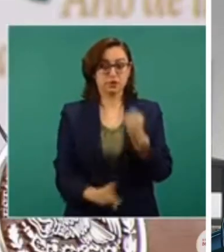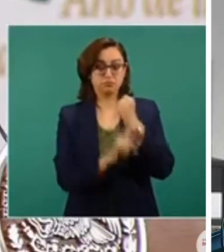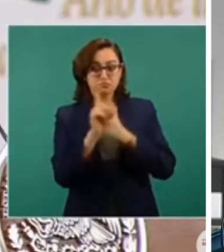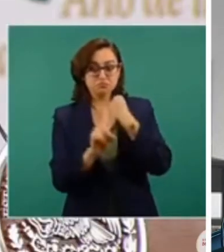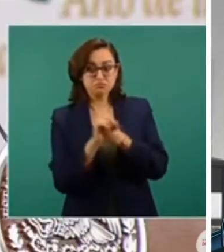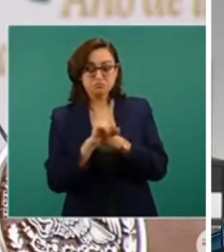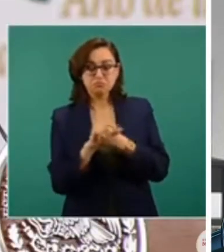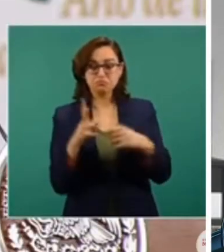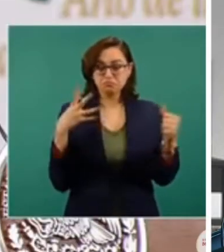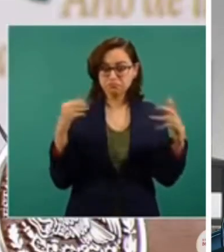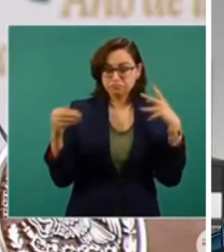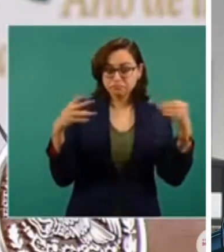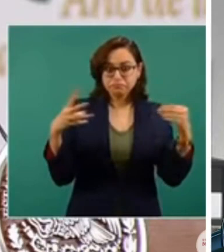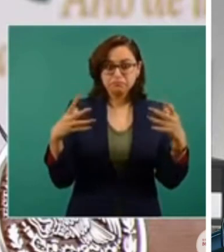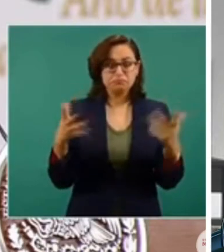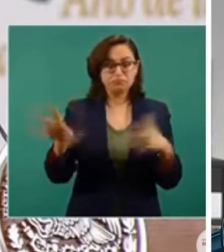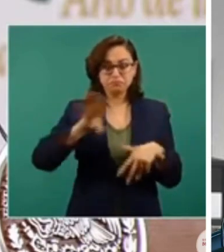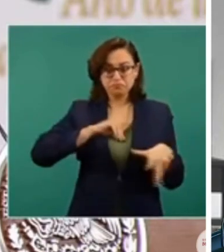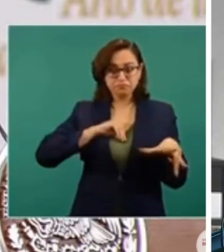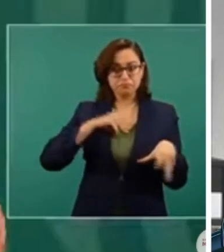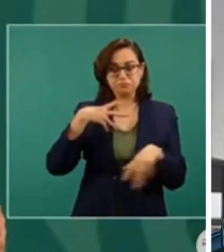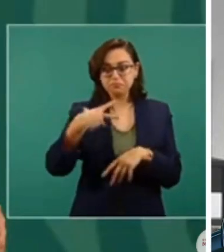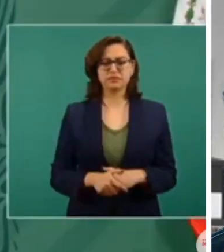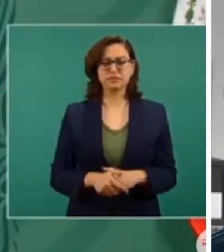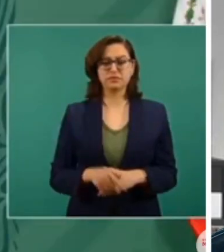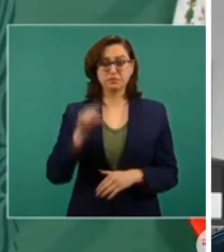ni de contagiar a nadie.